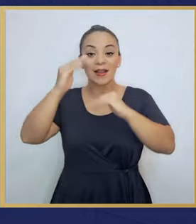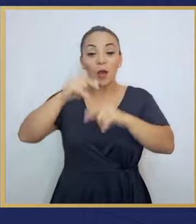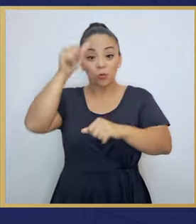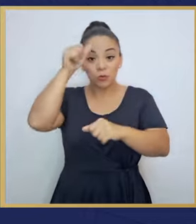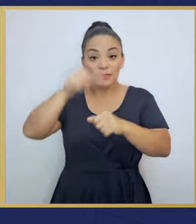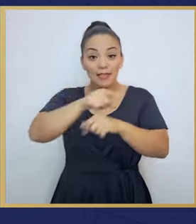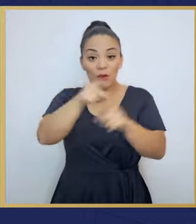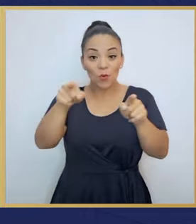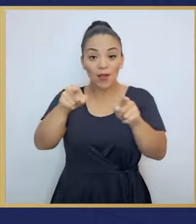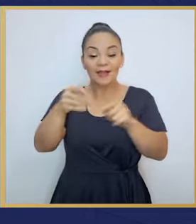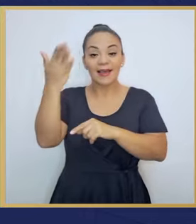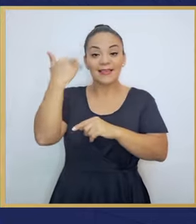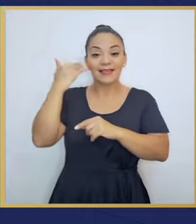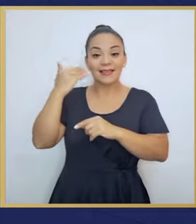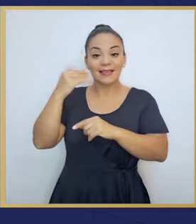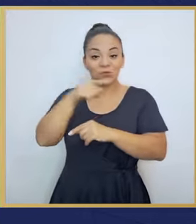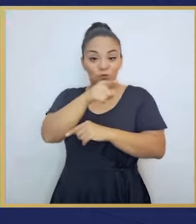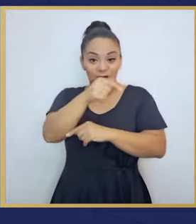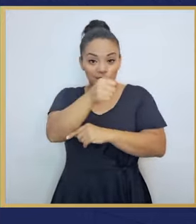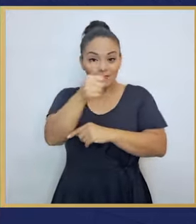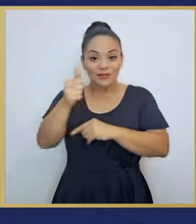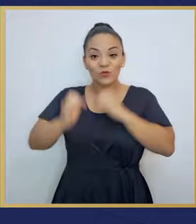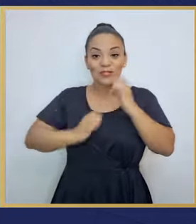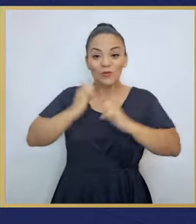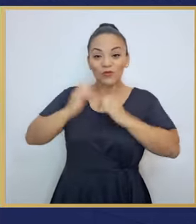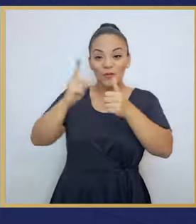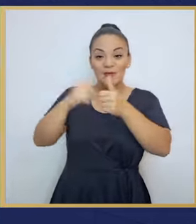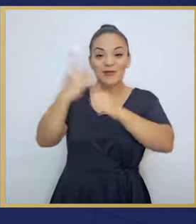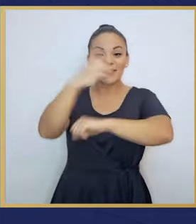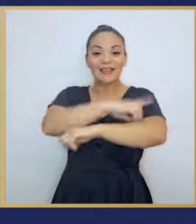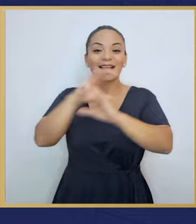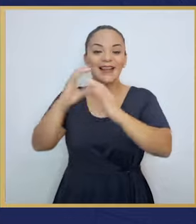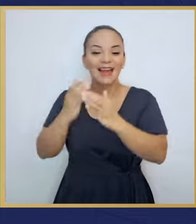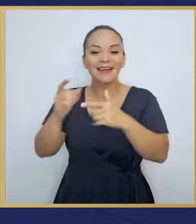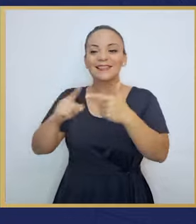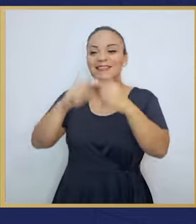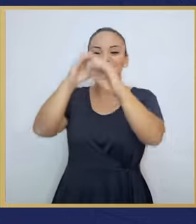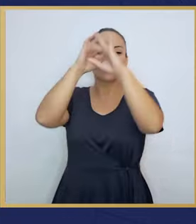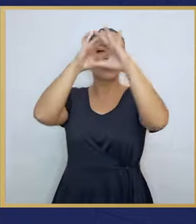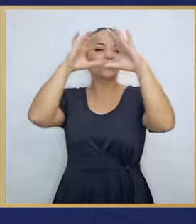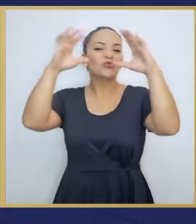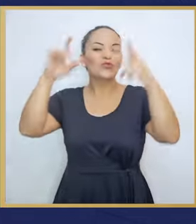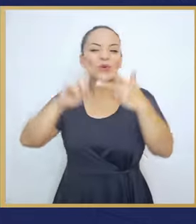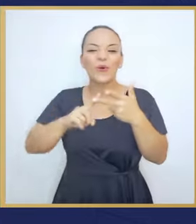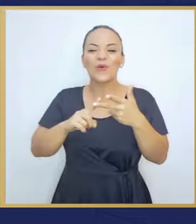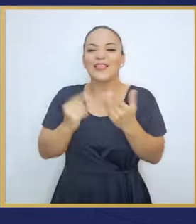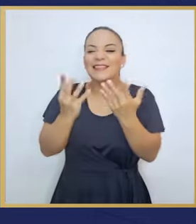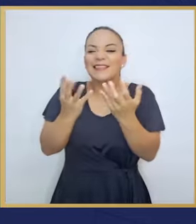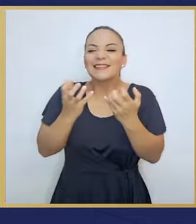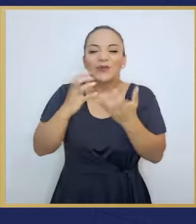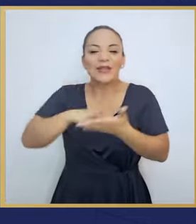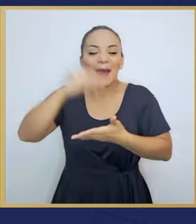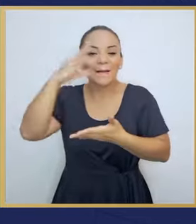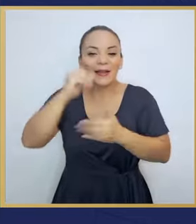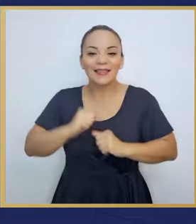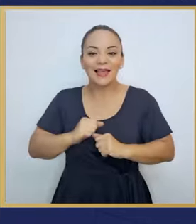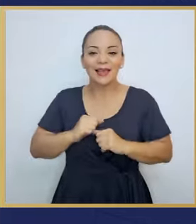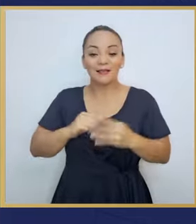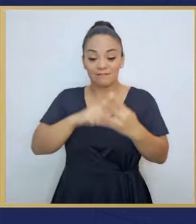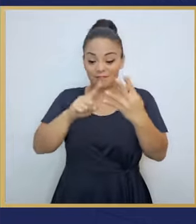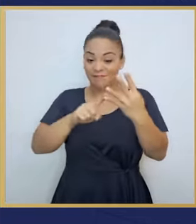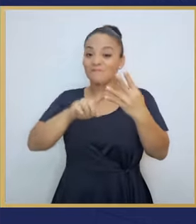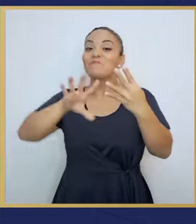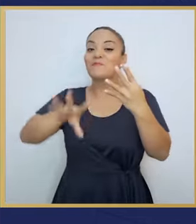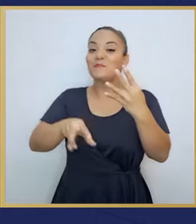¿Ustedes se acuerdan? Esa emoción del primer día de clases, la ilusión y las ganas de aprender.